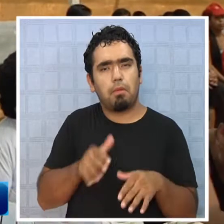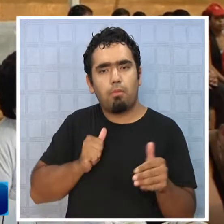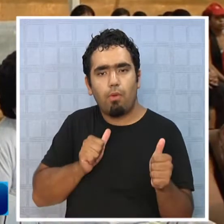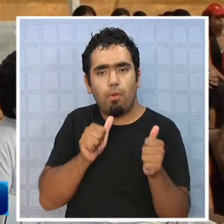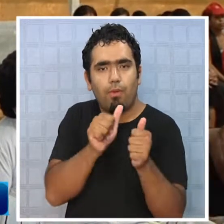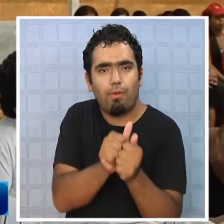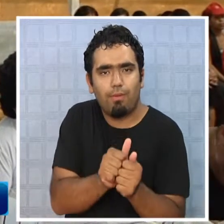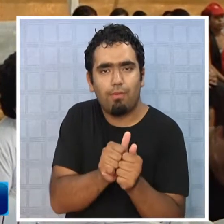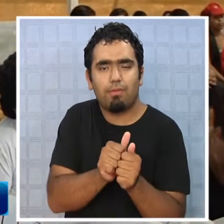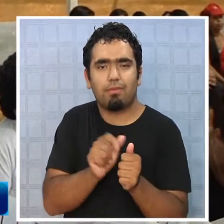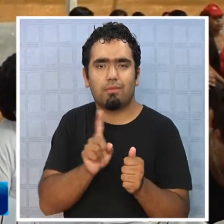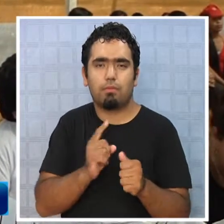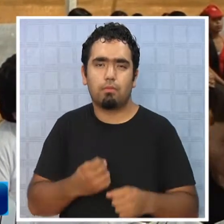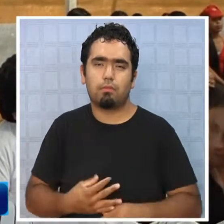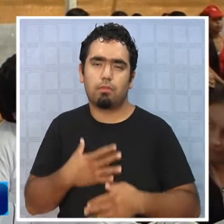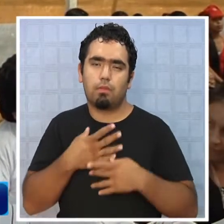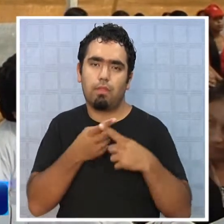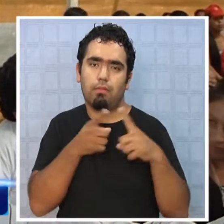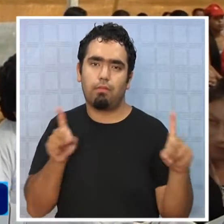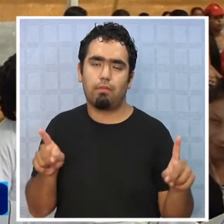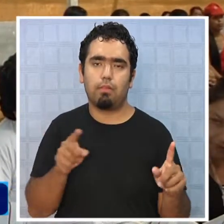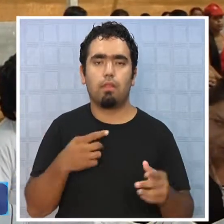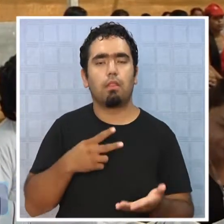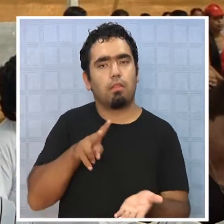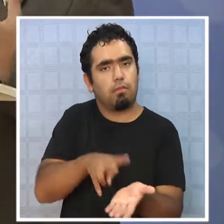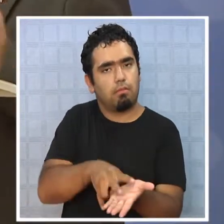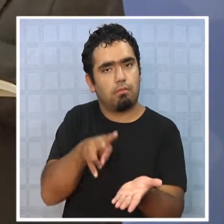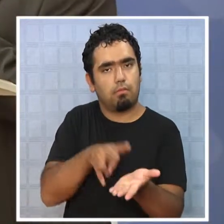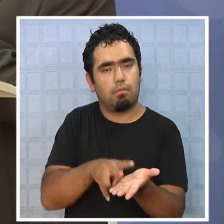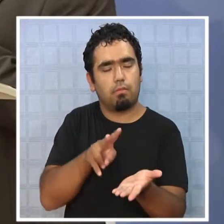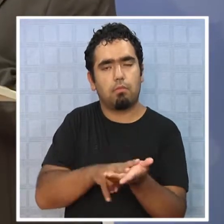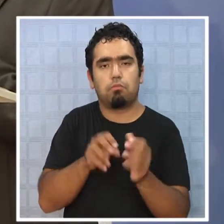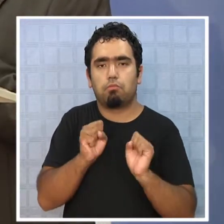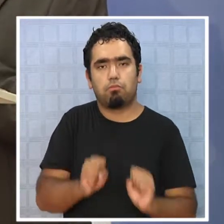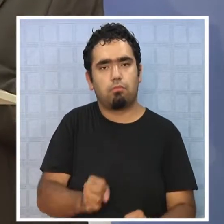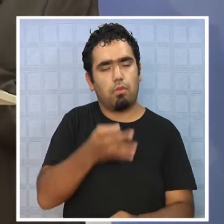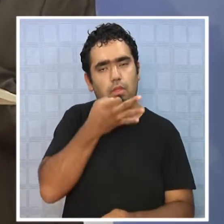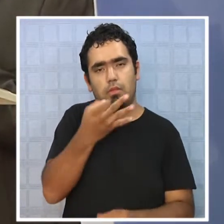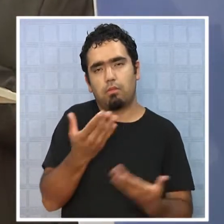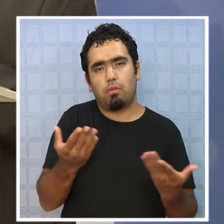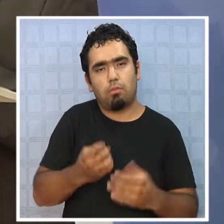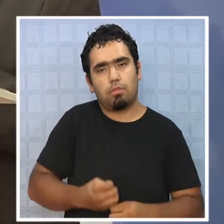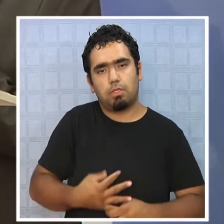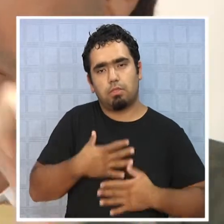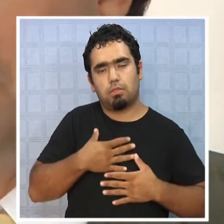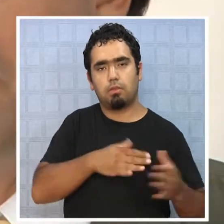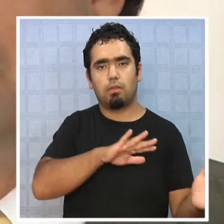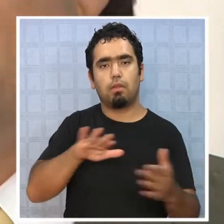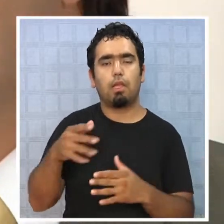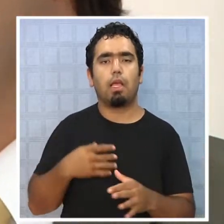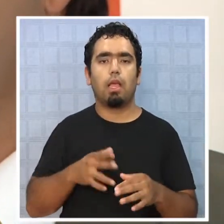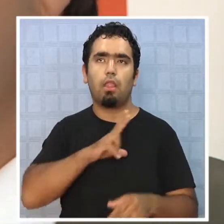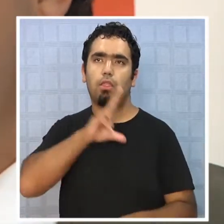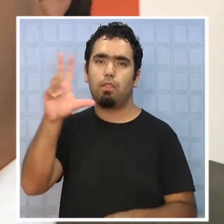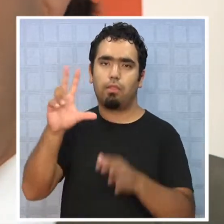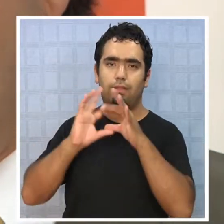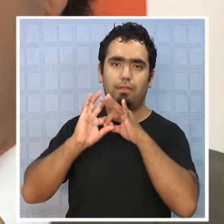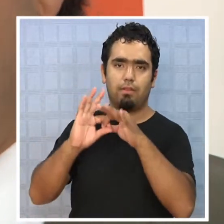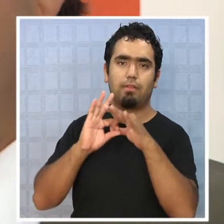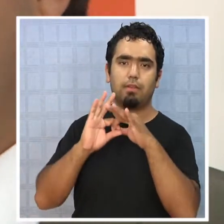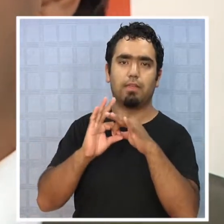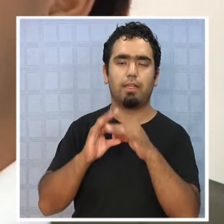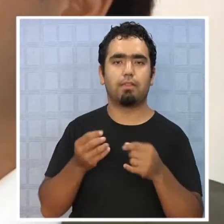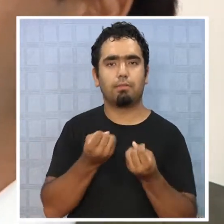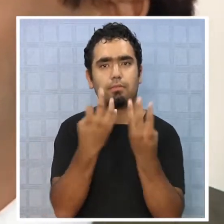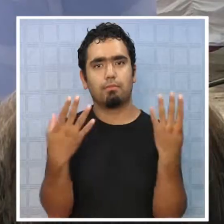No es lo mismo que estar con ellos, estar lejos de ellos. Sinceramente no podría decirles cómo me siento. Dios gracias,